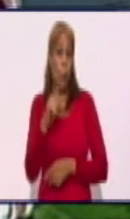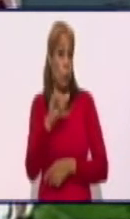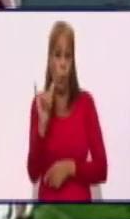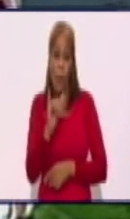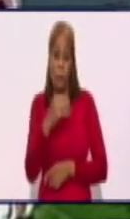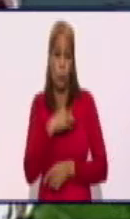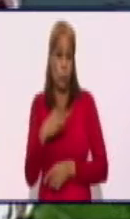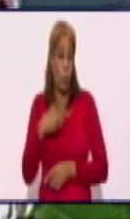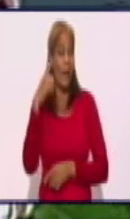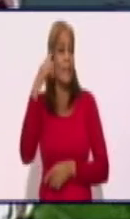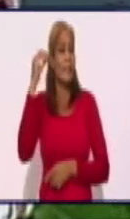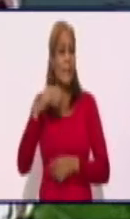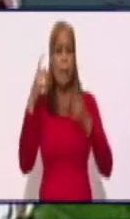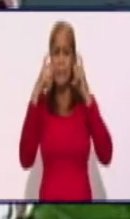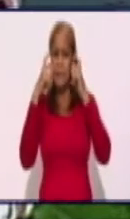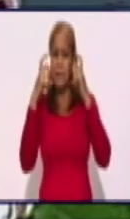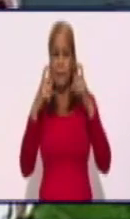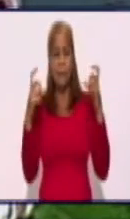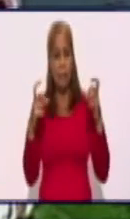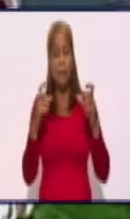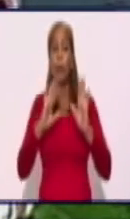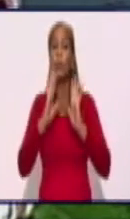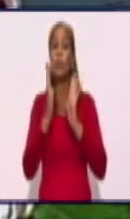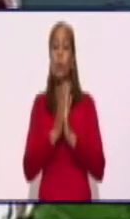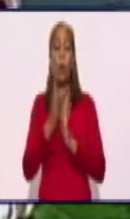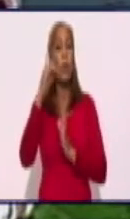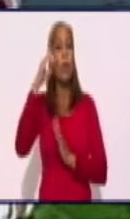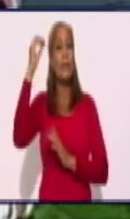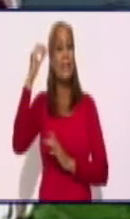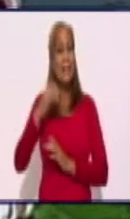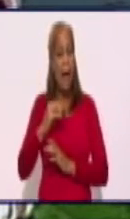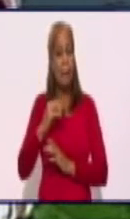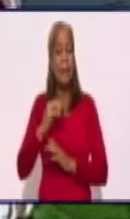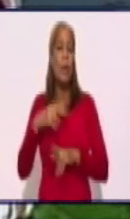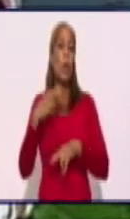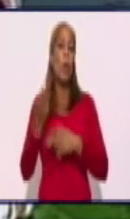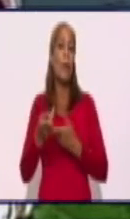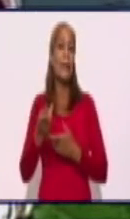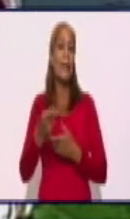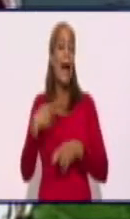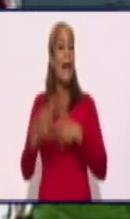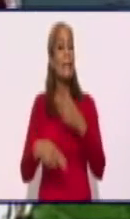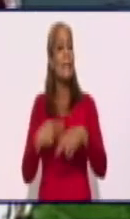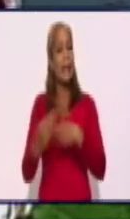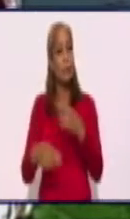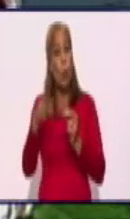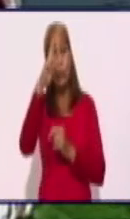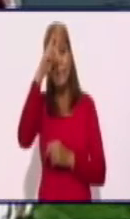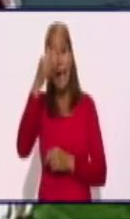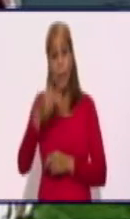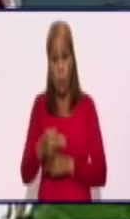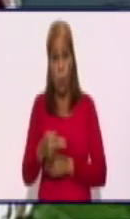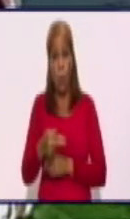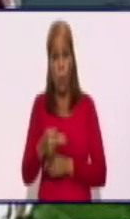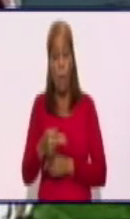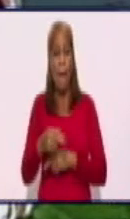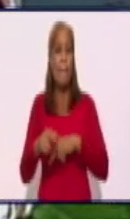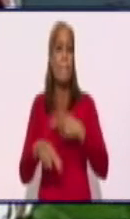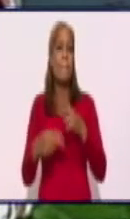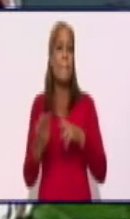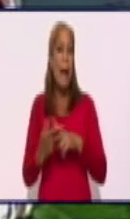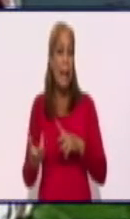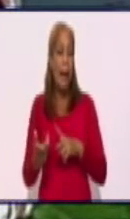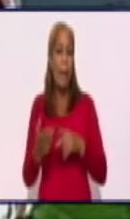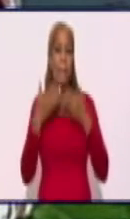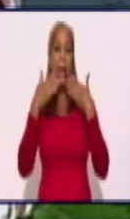sabe de todo lo que está haciendo salud pública para salvar vidas humanas. Y estoy convencido que sí se